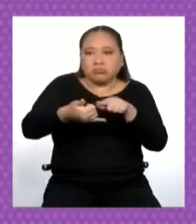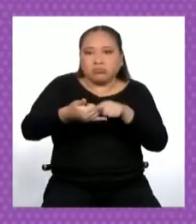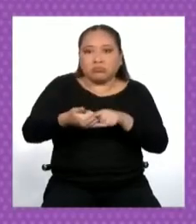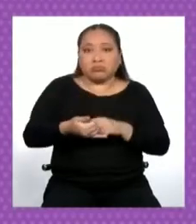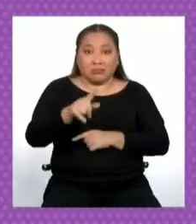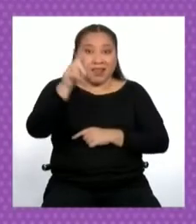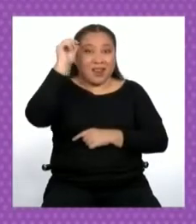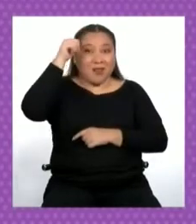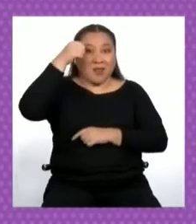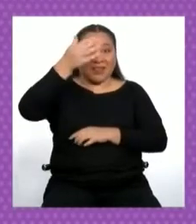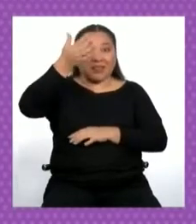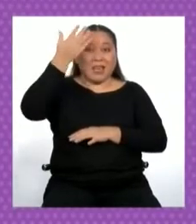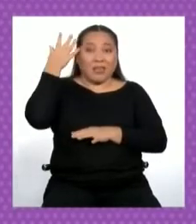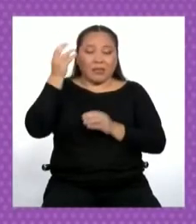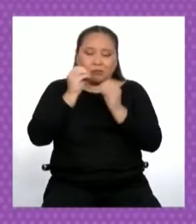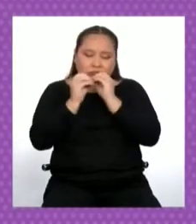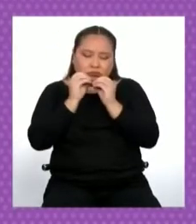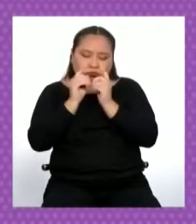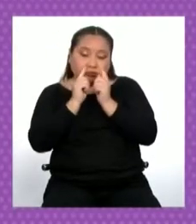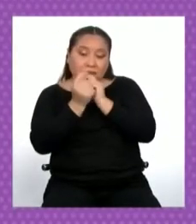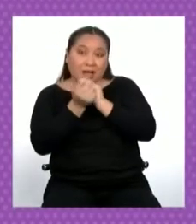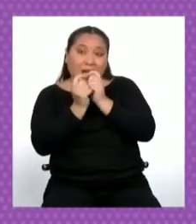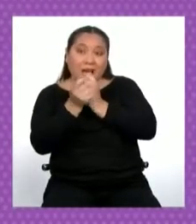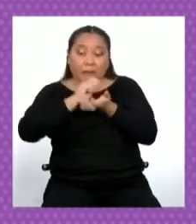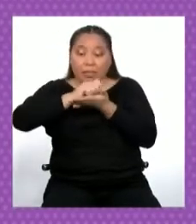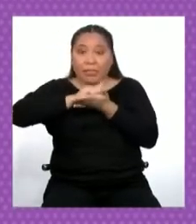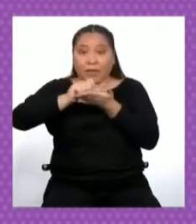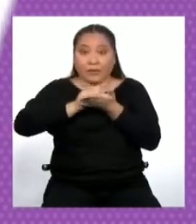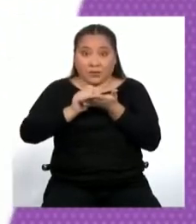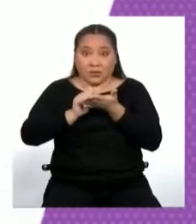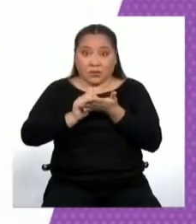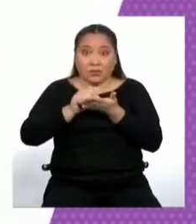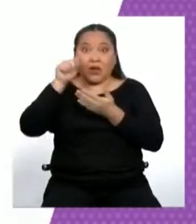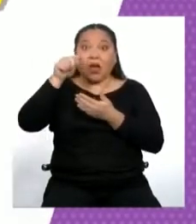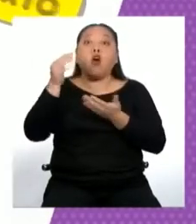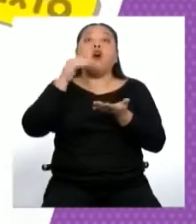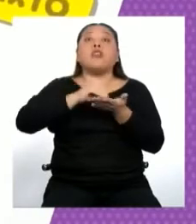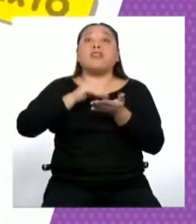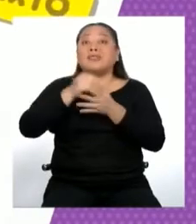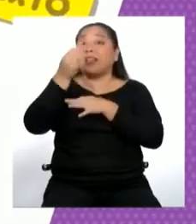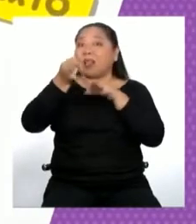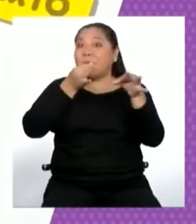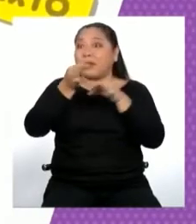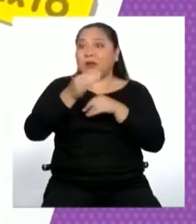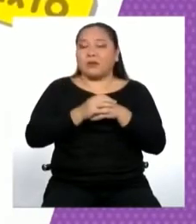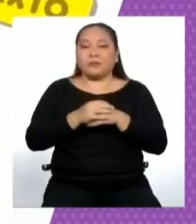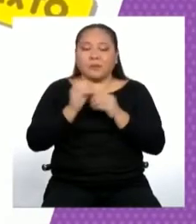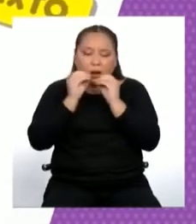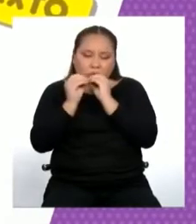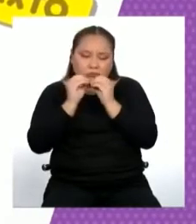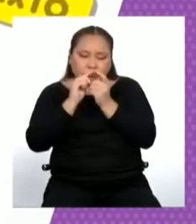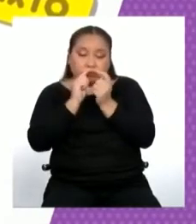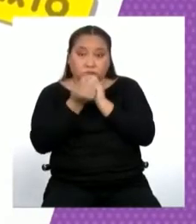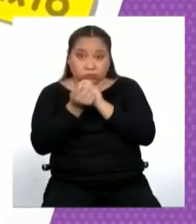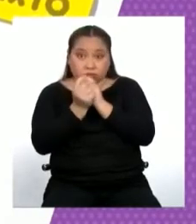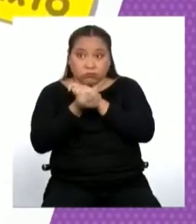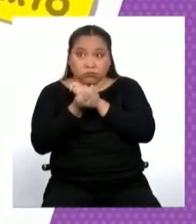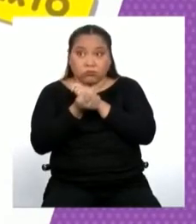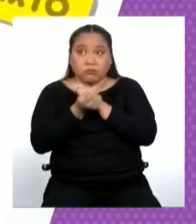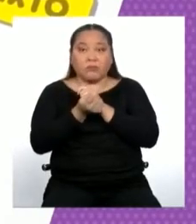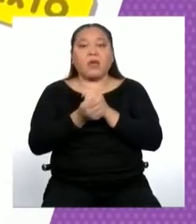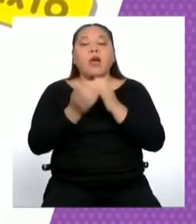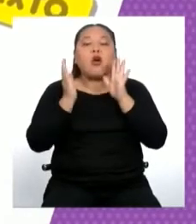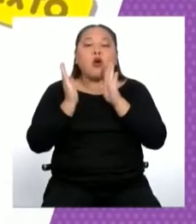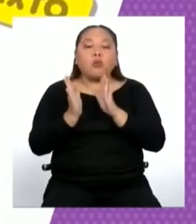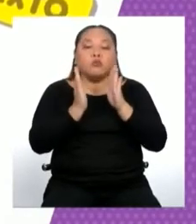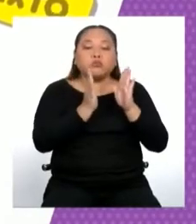vimos qué era la adecuación del texto? Si no lo recuerdas, aquí va de nuevo. La adecuación es la correcta construcción de